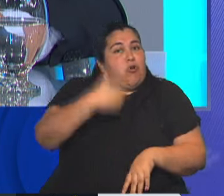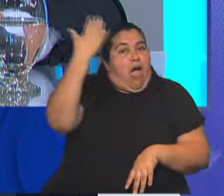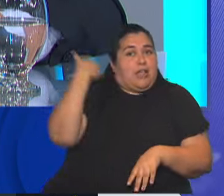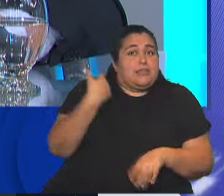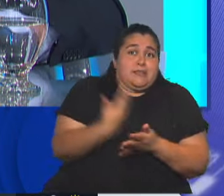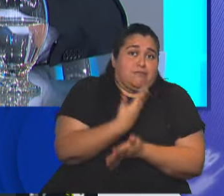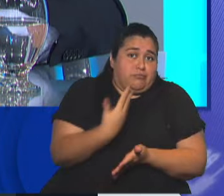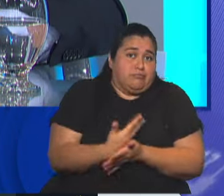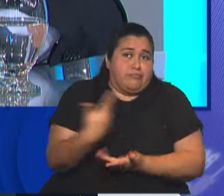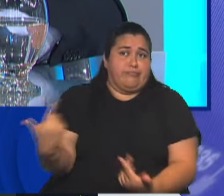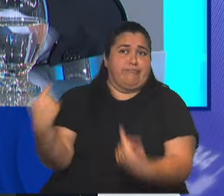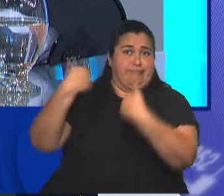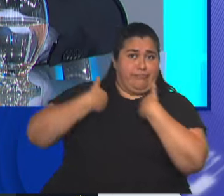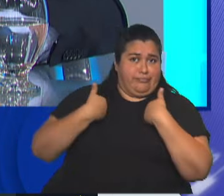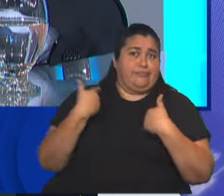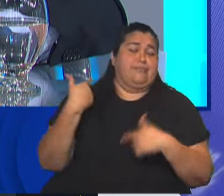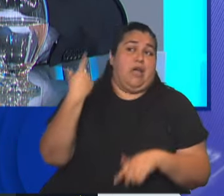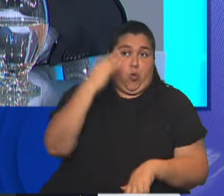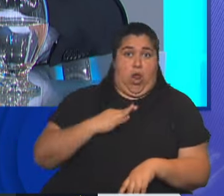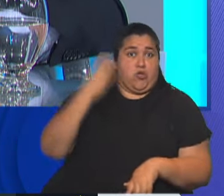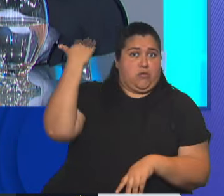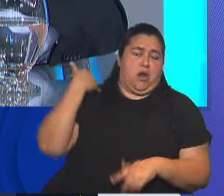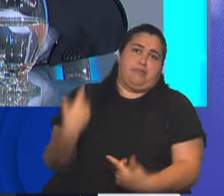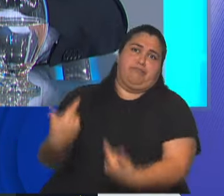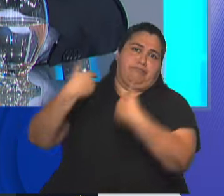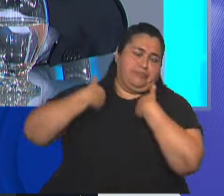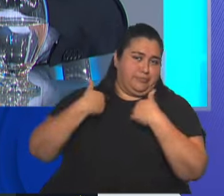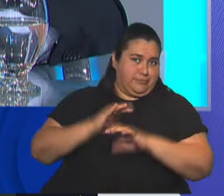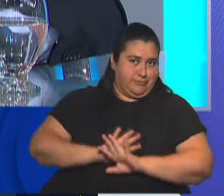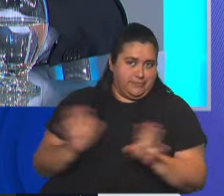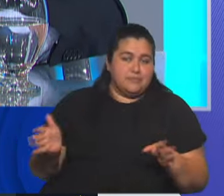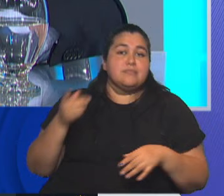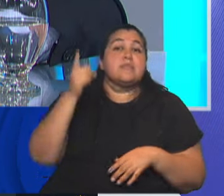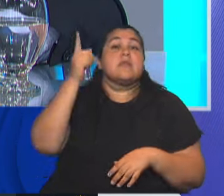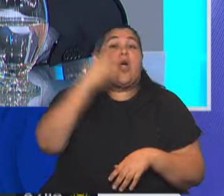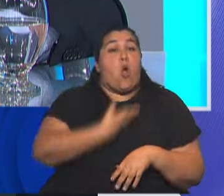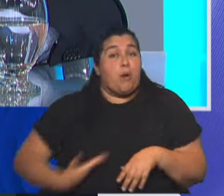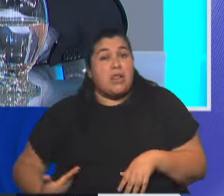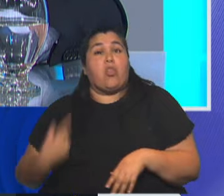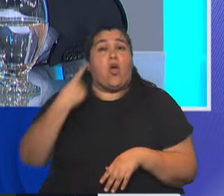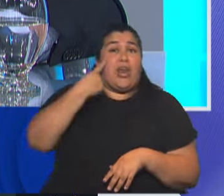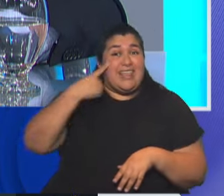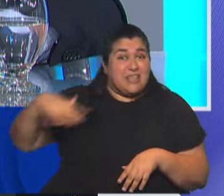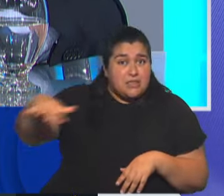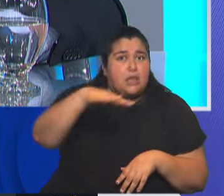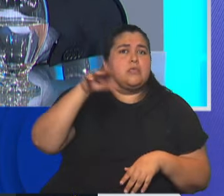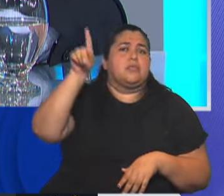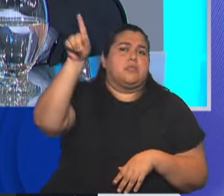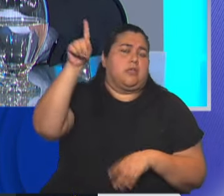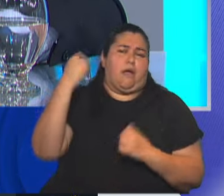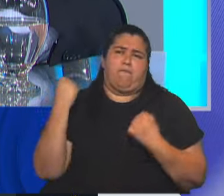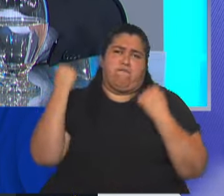en Rosario hace un año. Creo que el gobernador y el intendente están haciendo un esfuerzo